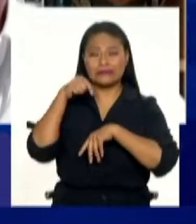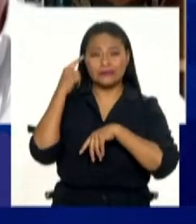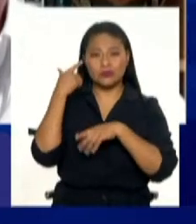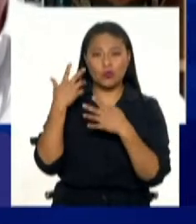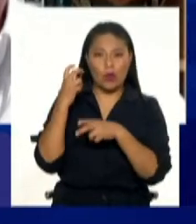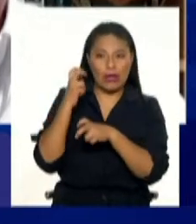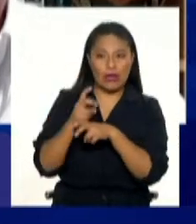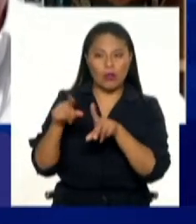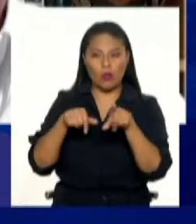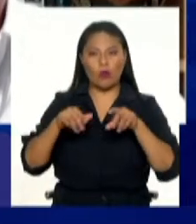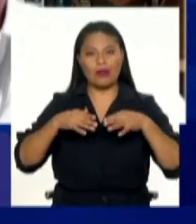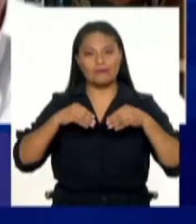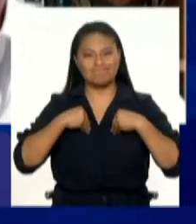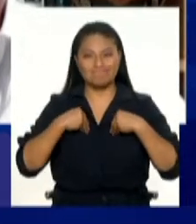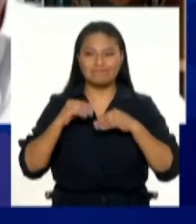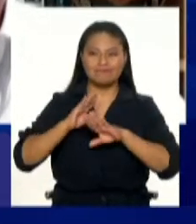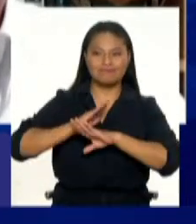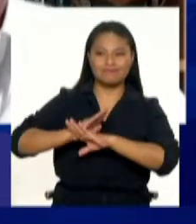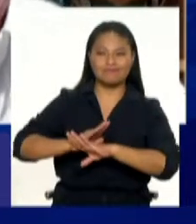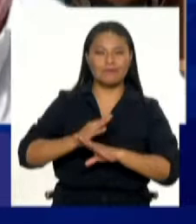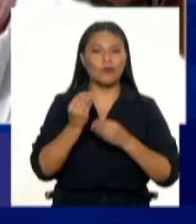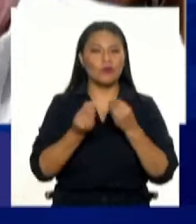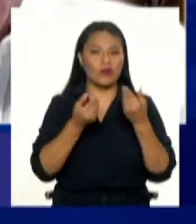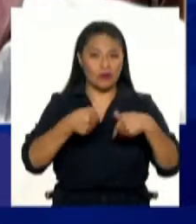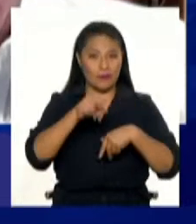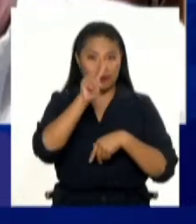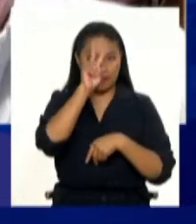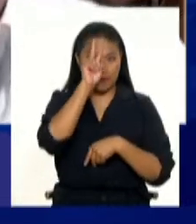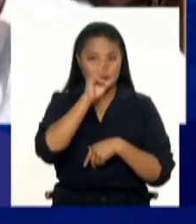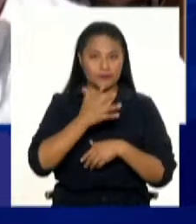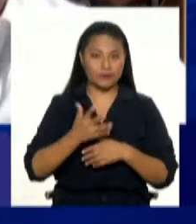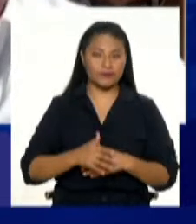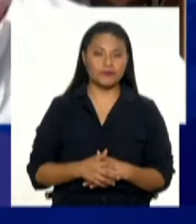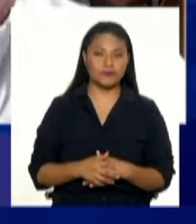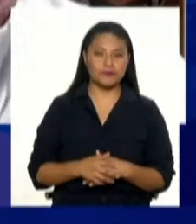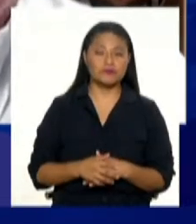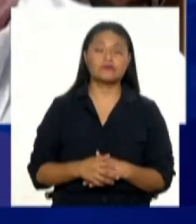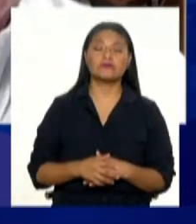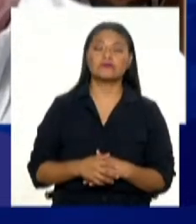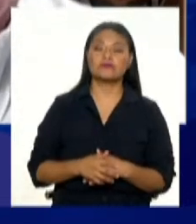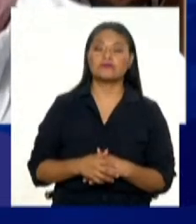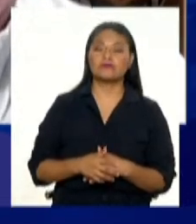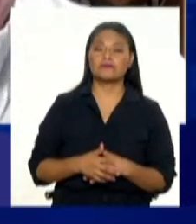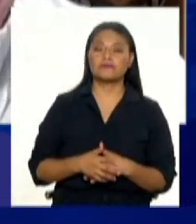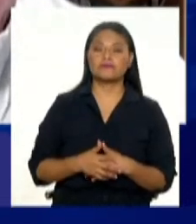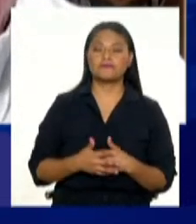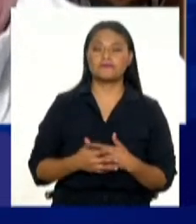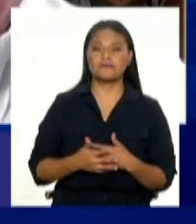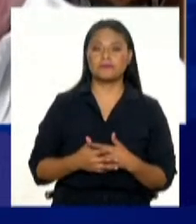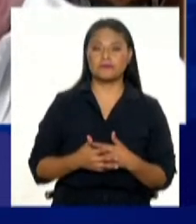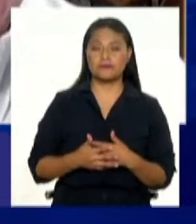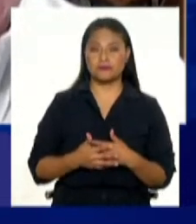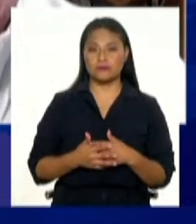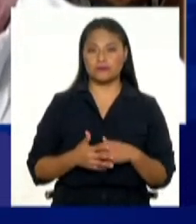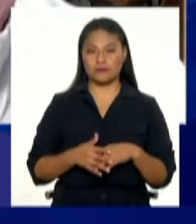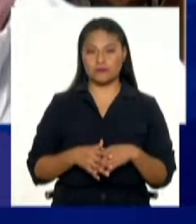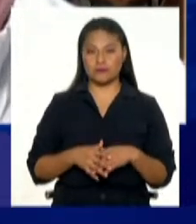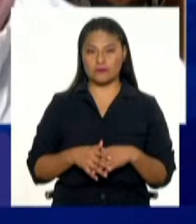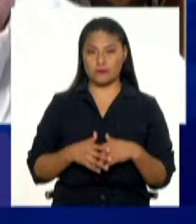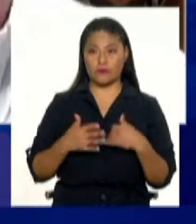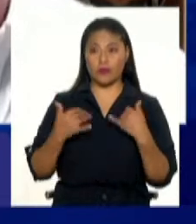manera, más aceptada en el país? Bueno, hay una mayoría